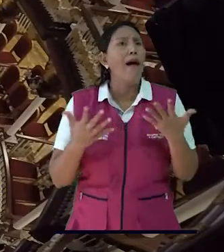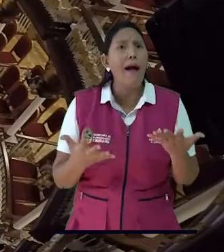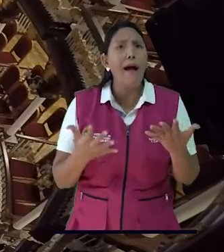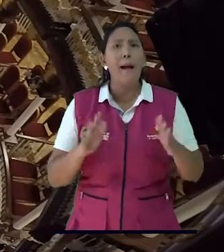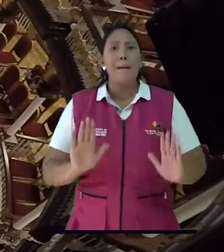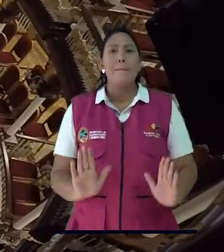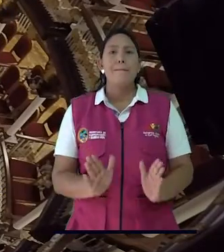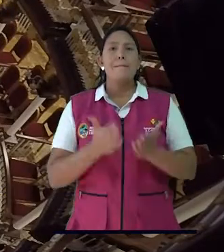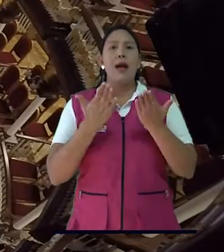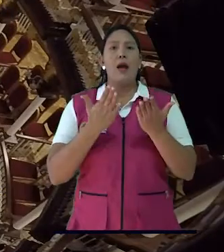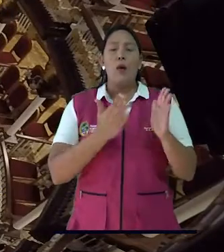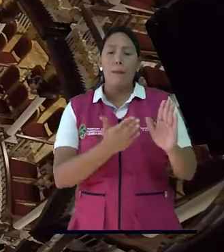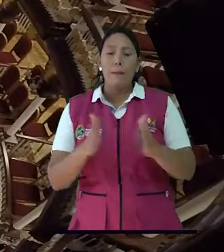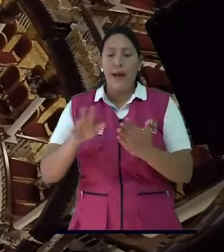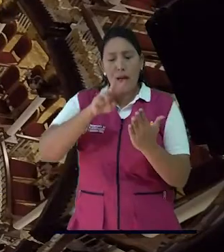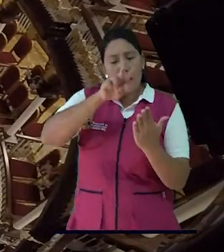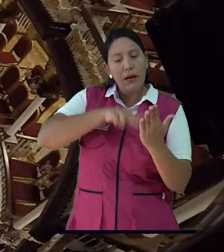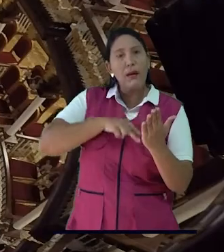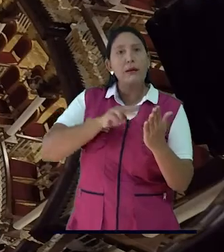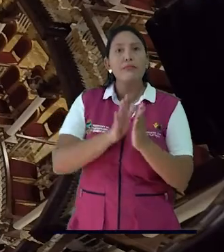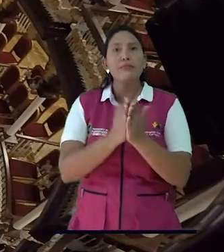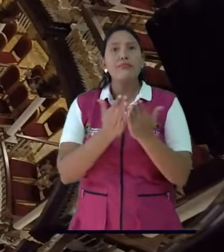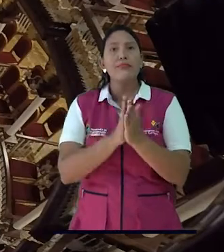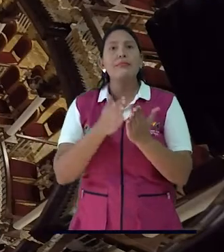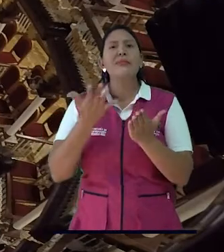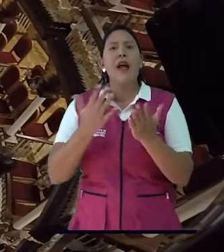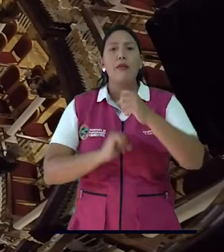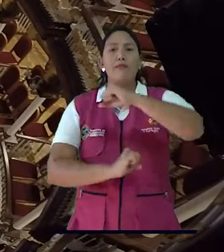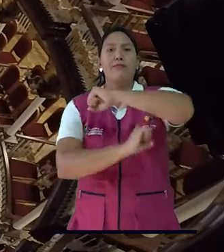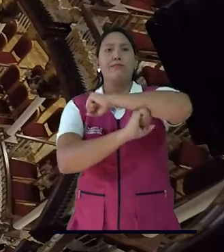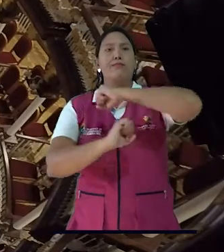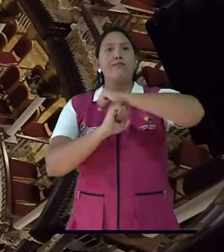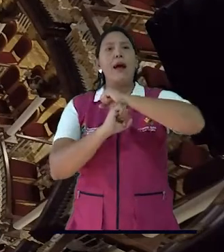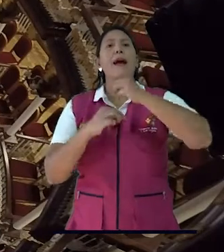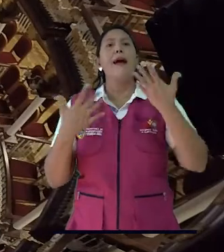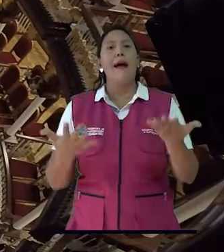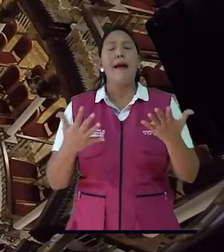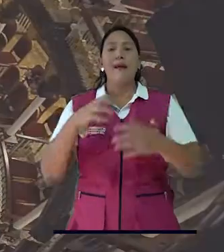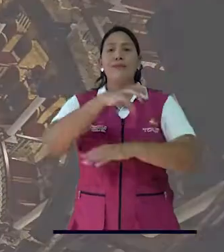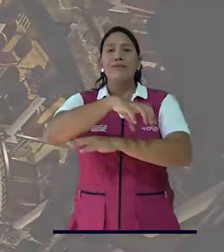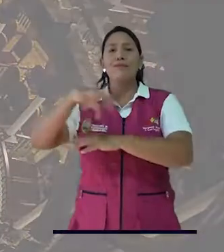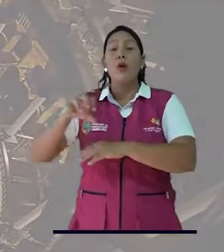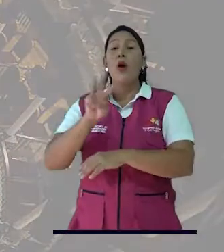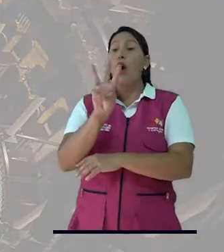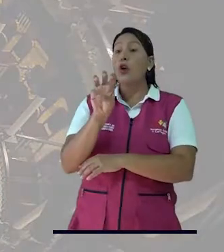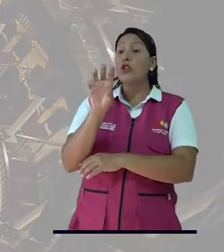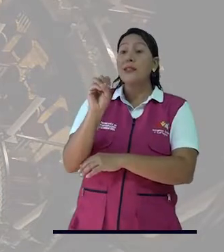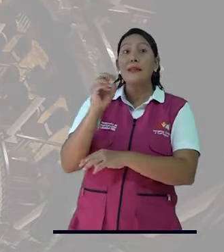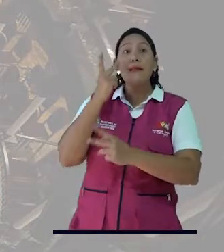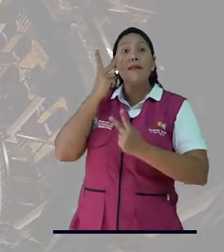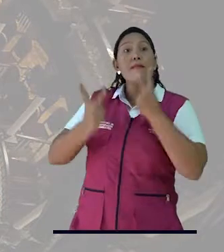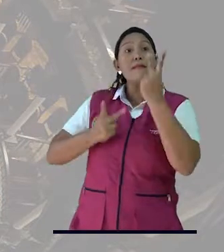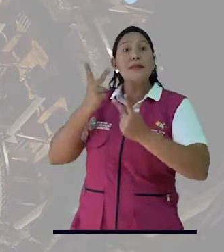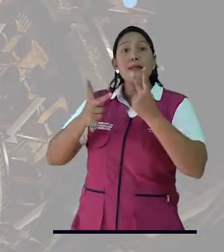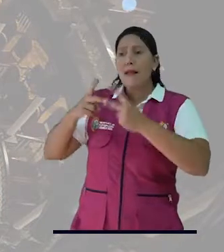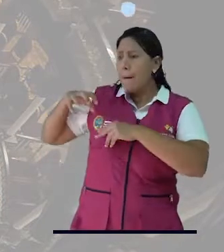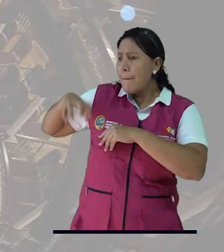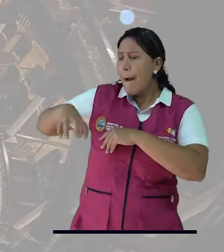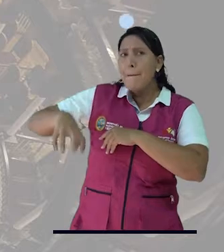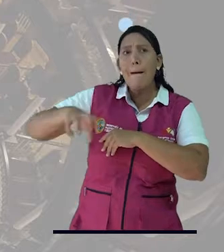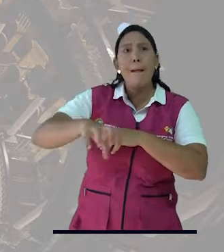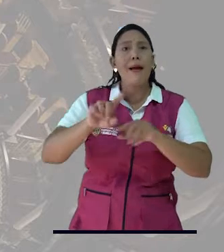Creamos el Plan de Mejoramiento de la Infraestructura Cultural, con el que logramos 80 visitas